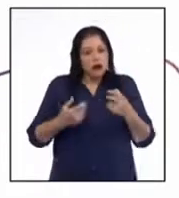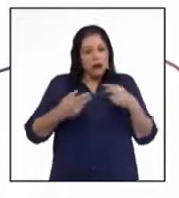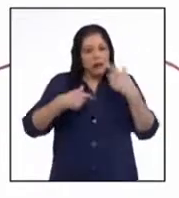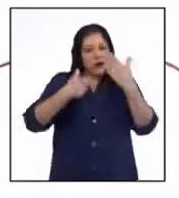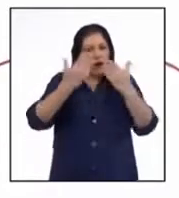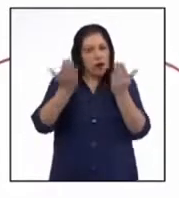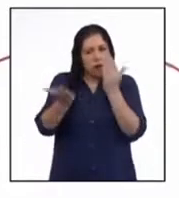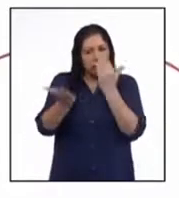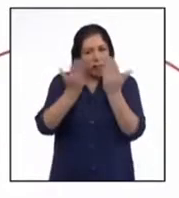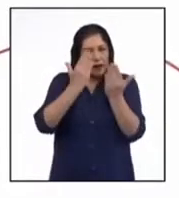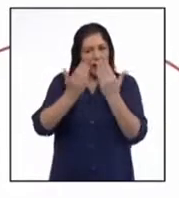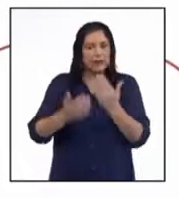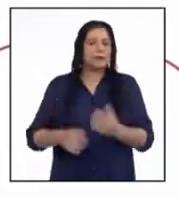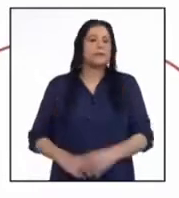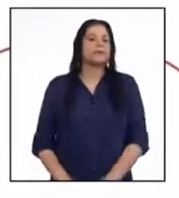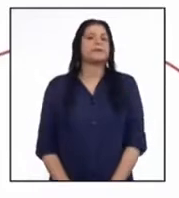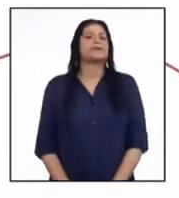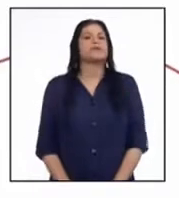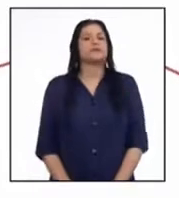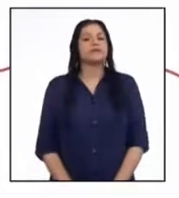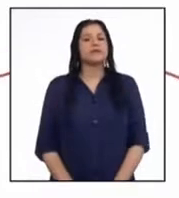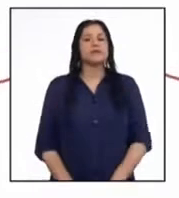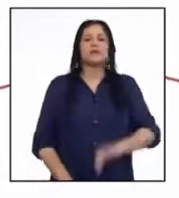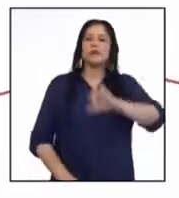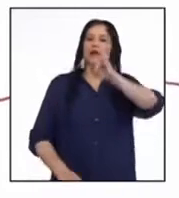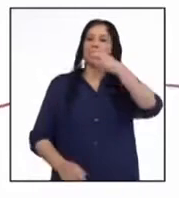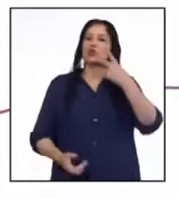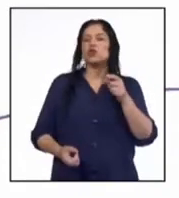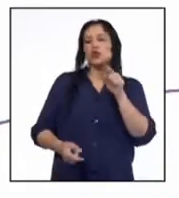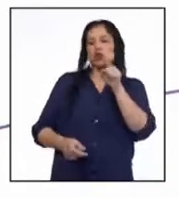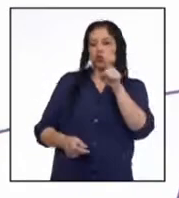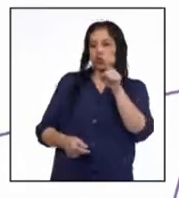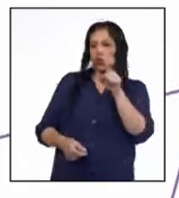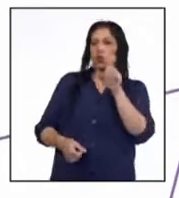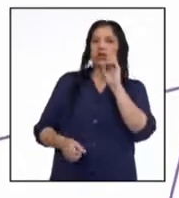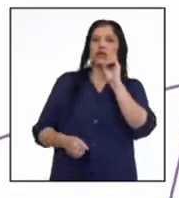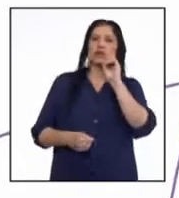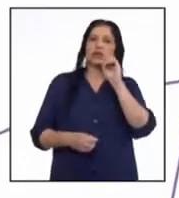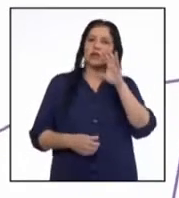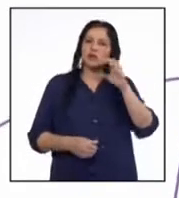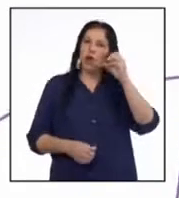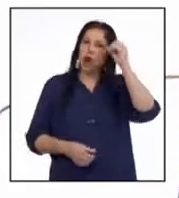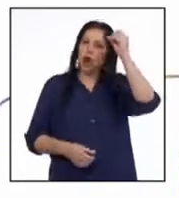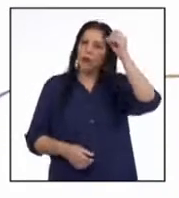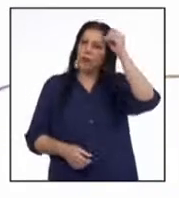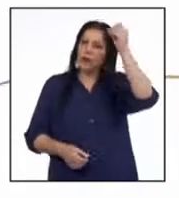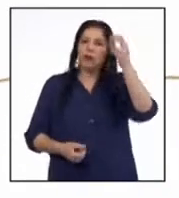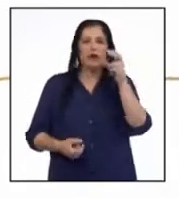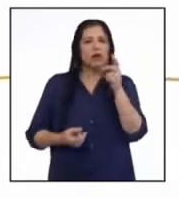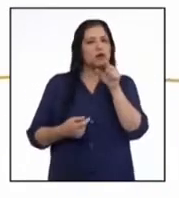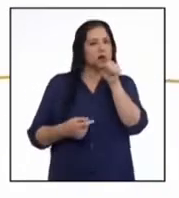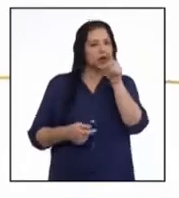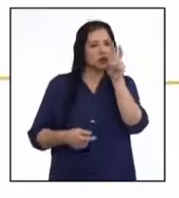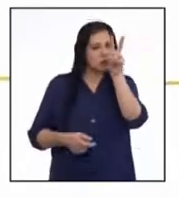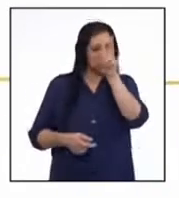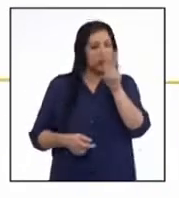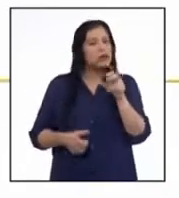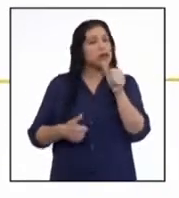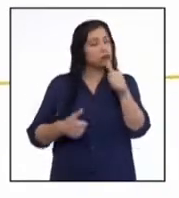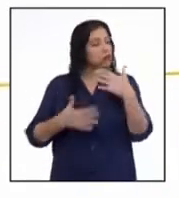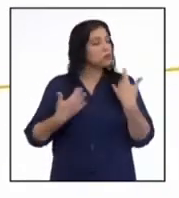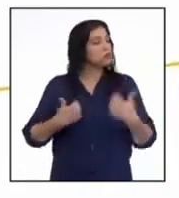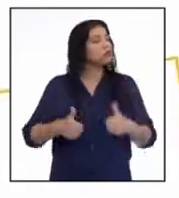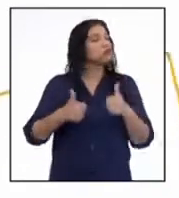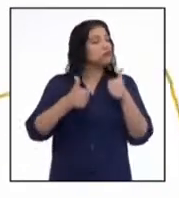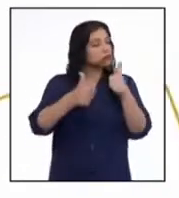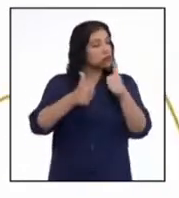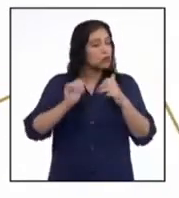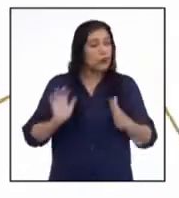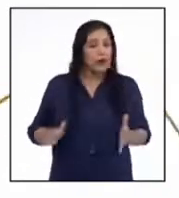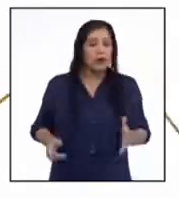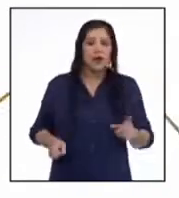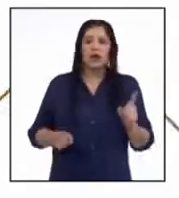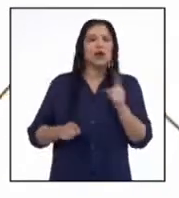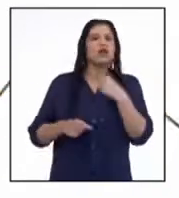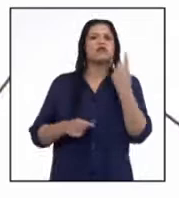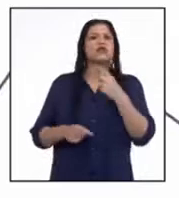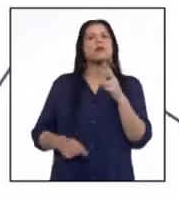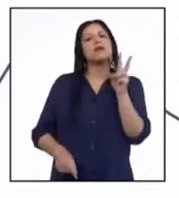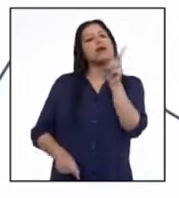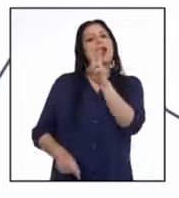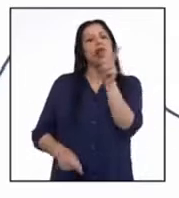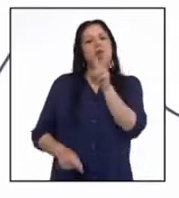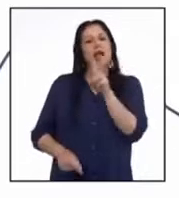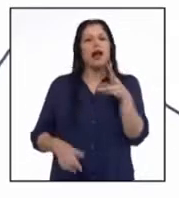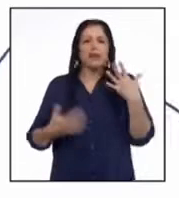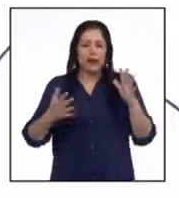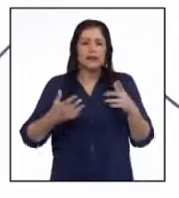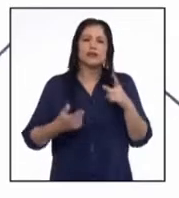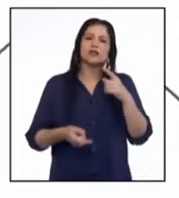la situación actualmente. Junior, sin querer diste una opinión respecto a lo que ves, y eso es muy bueno. No se trata solo